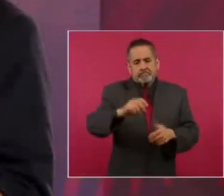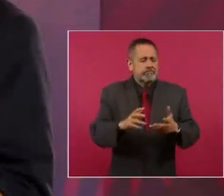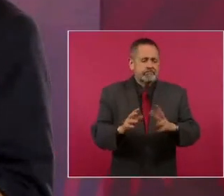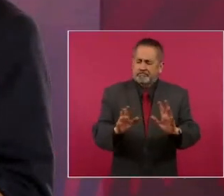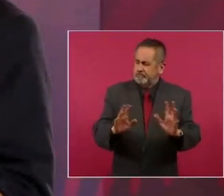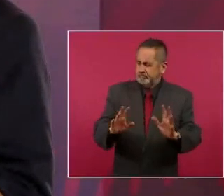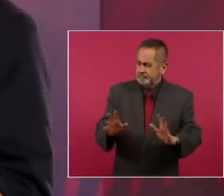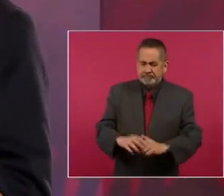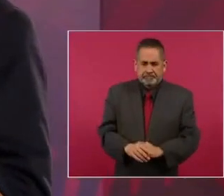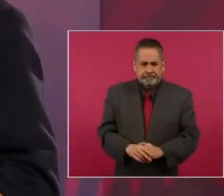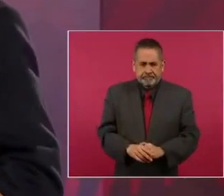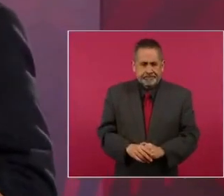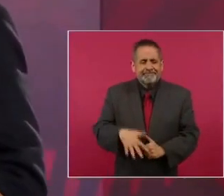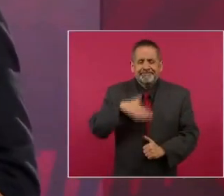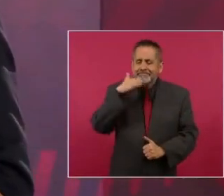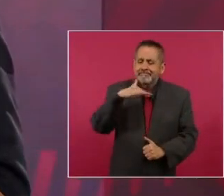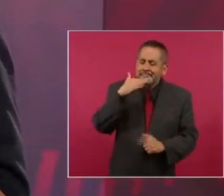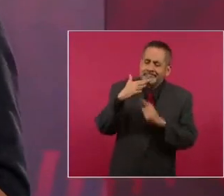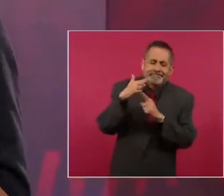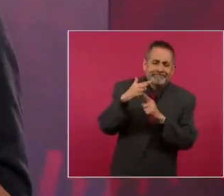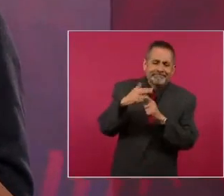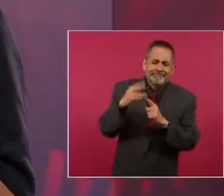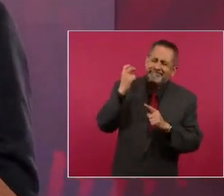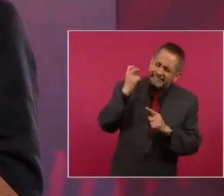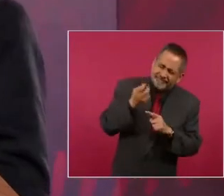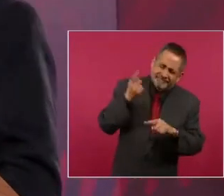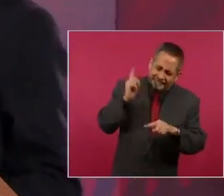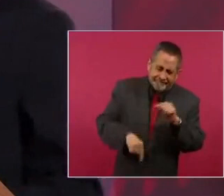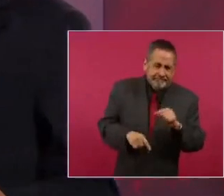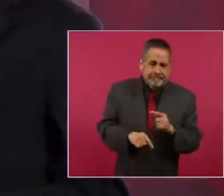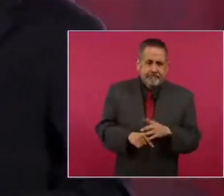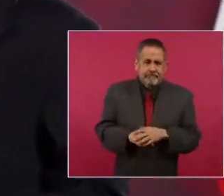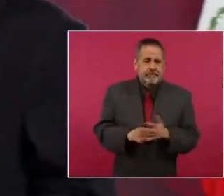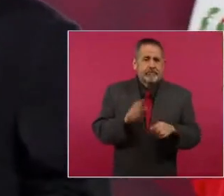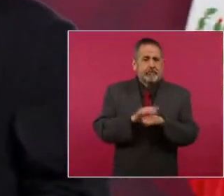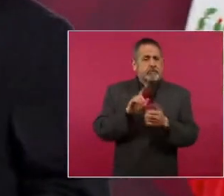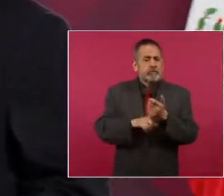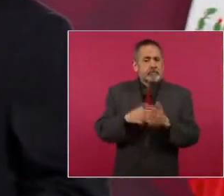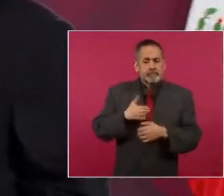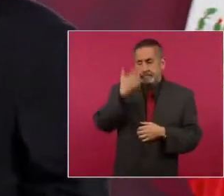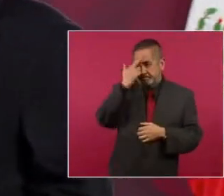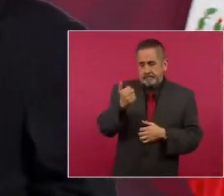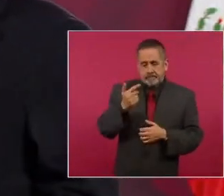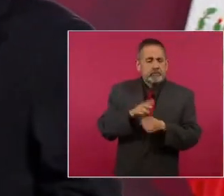la corrupción hay que combatirla no solo por razones de índole moral